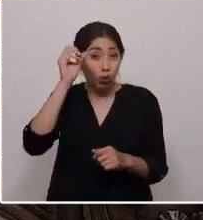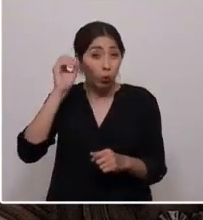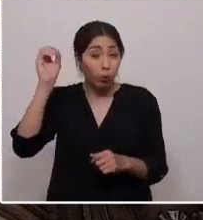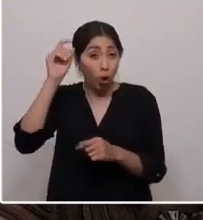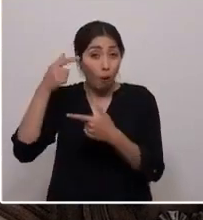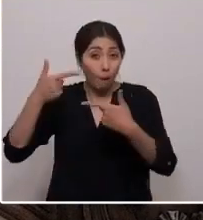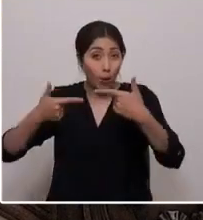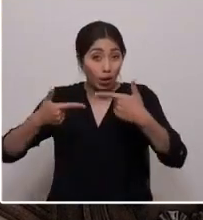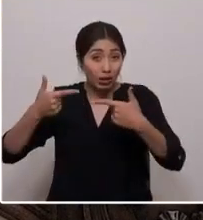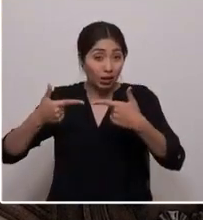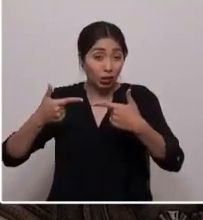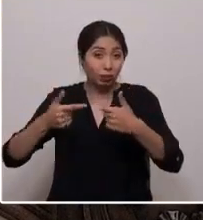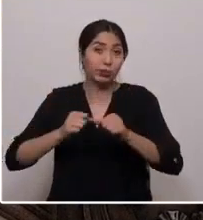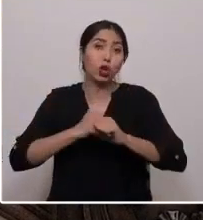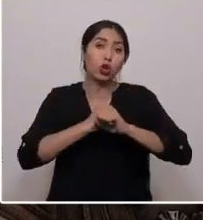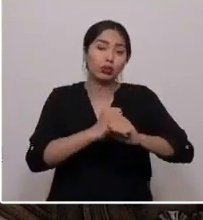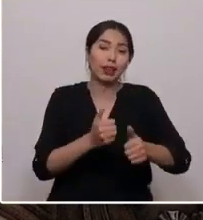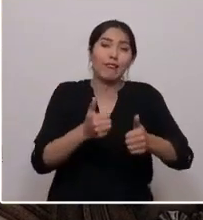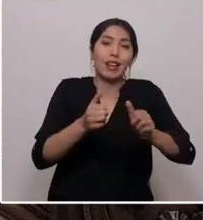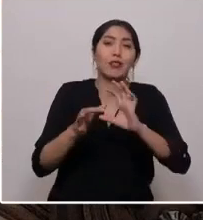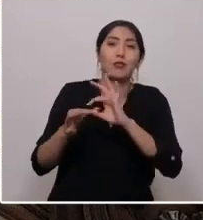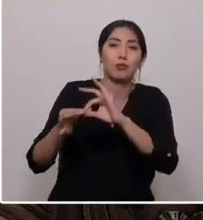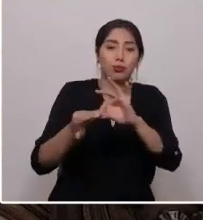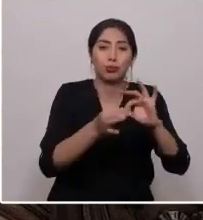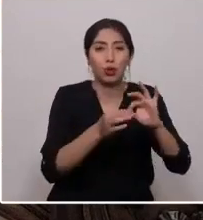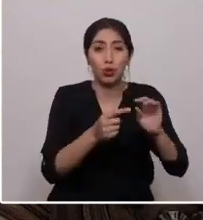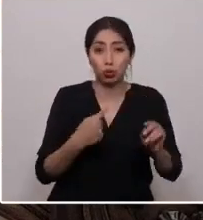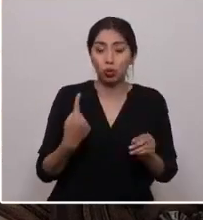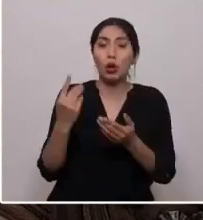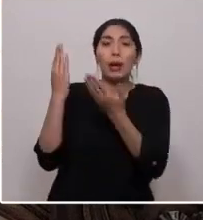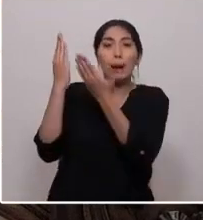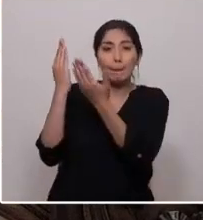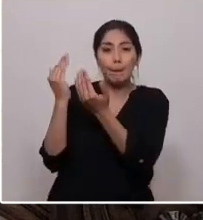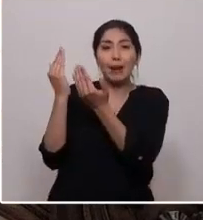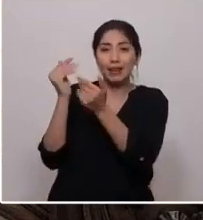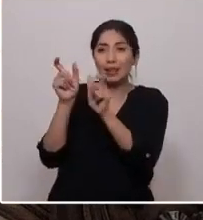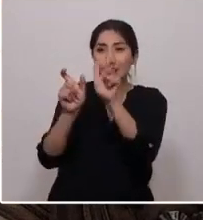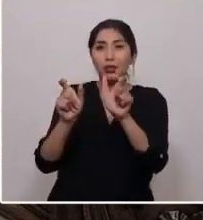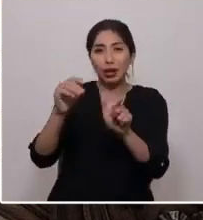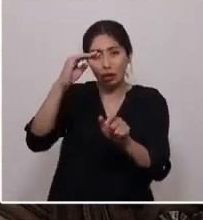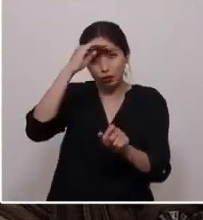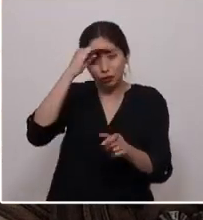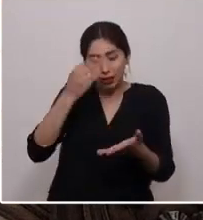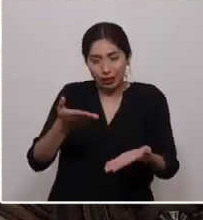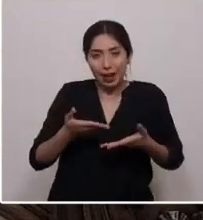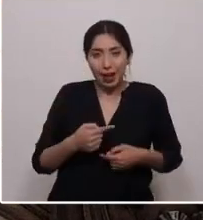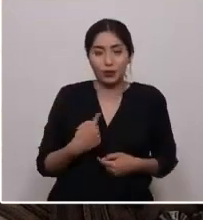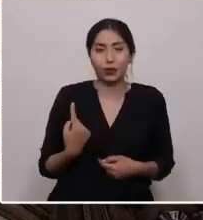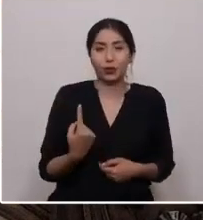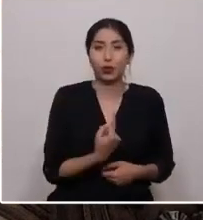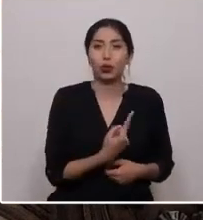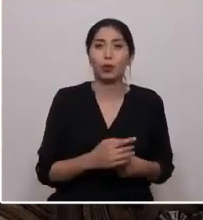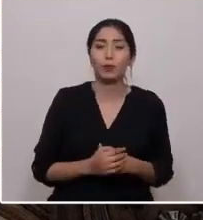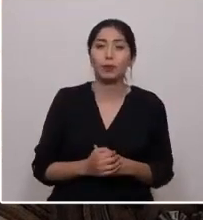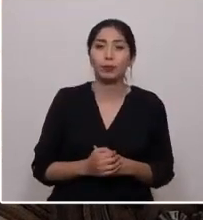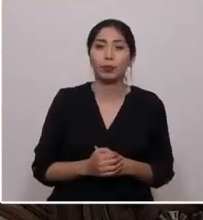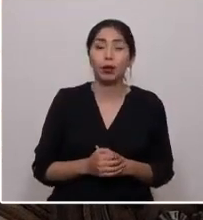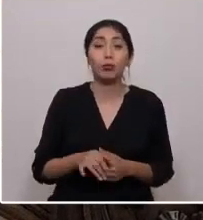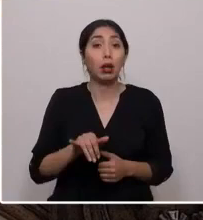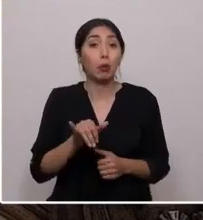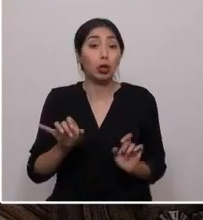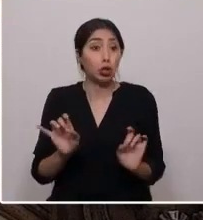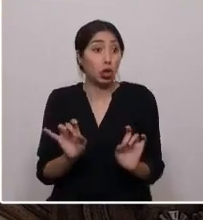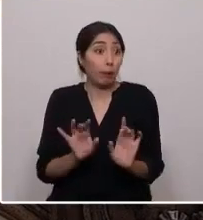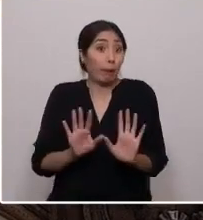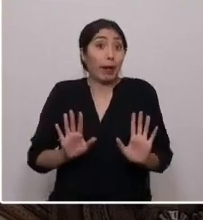común de aquellos que con esperanza depositaron la confianza en nosotros. No nos sorprendamos que si continúa el